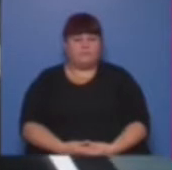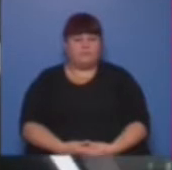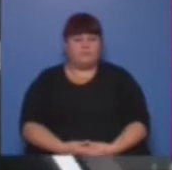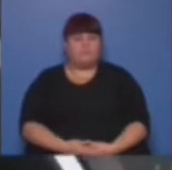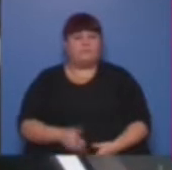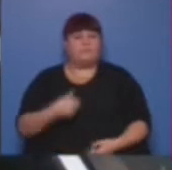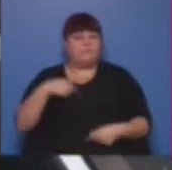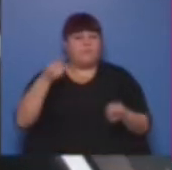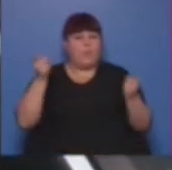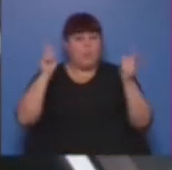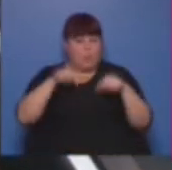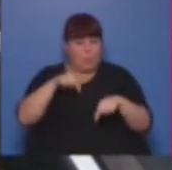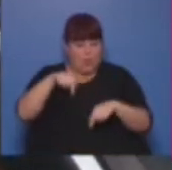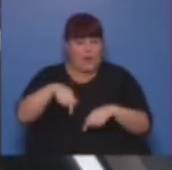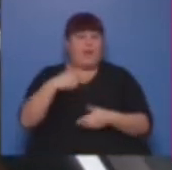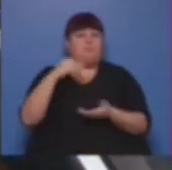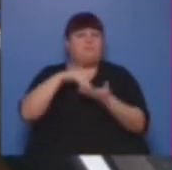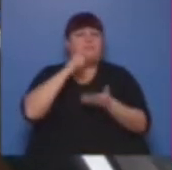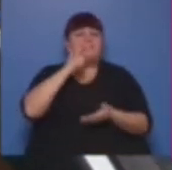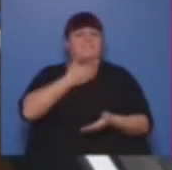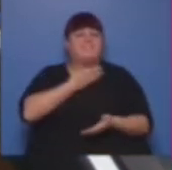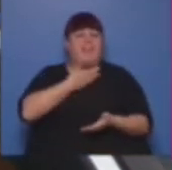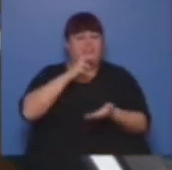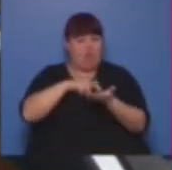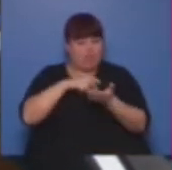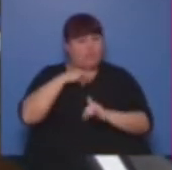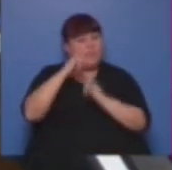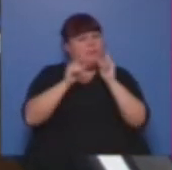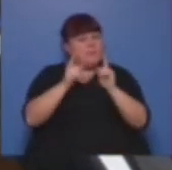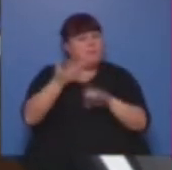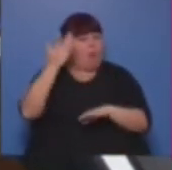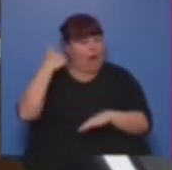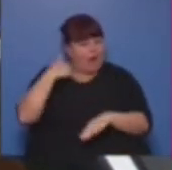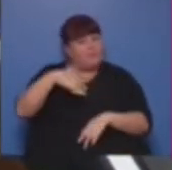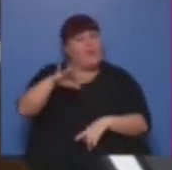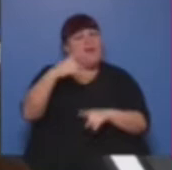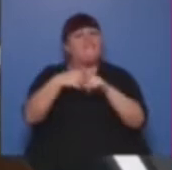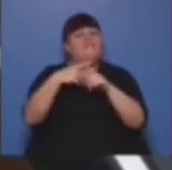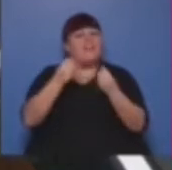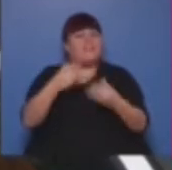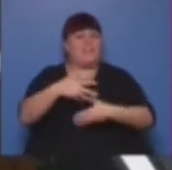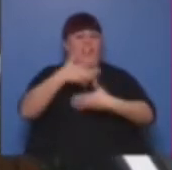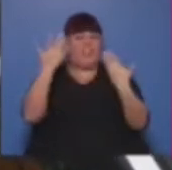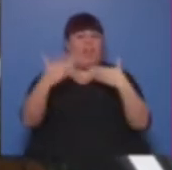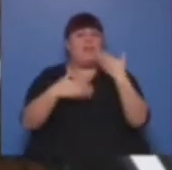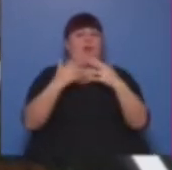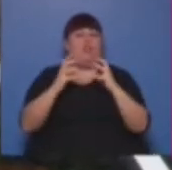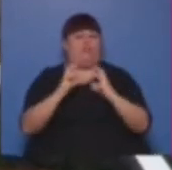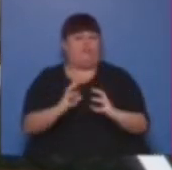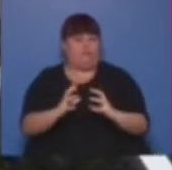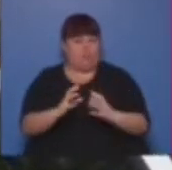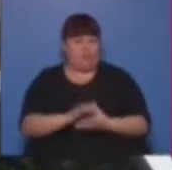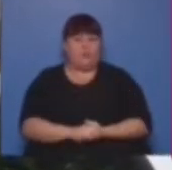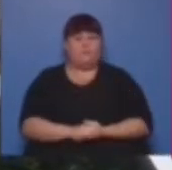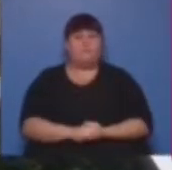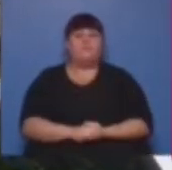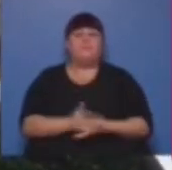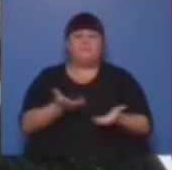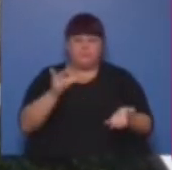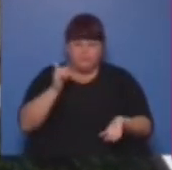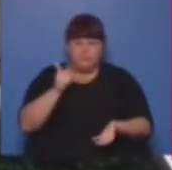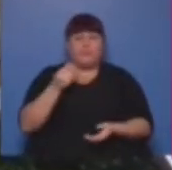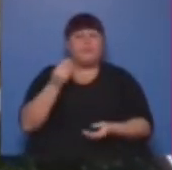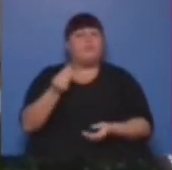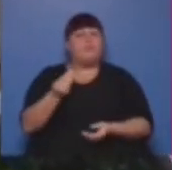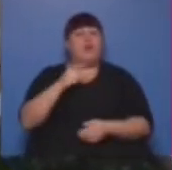Ya estamos acá de vuelta, seguimos con más staff de noticias y como te prometimos, vamos a celebrar juntos el día del jugador de fútbol, ¿eh? Claro,